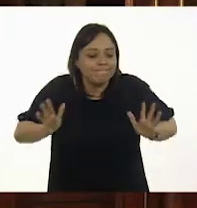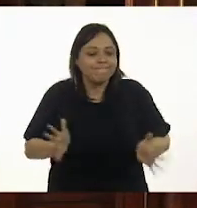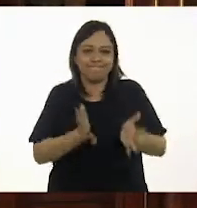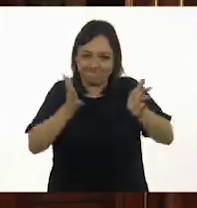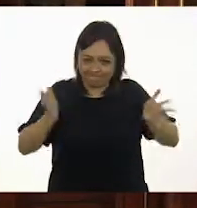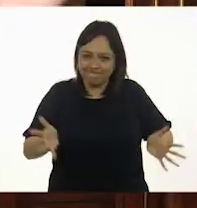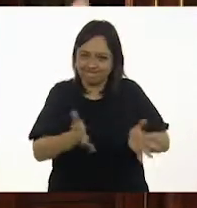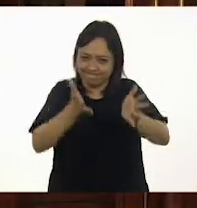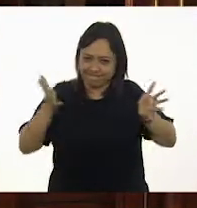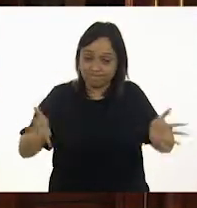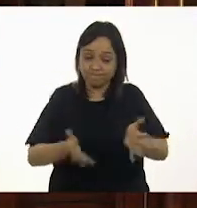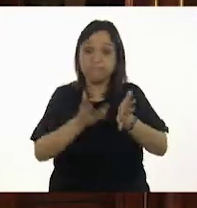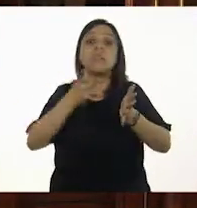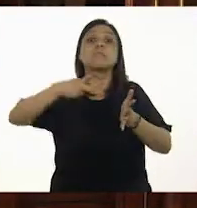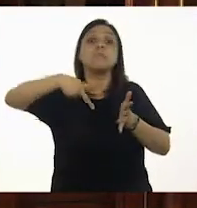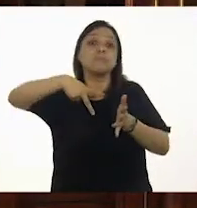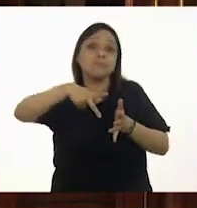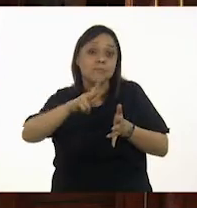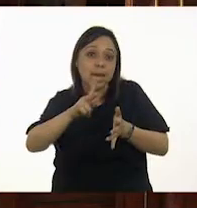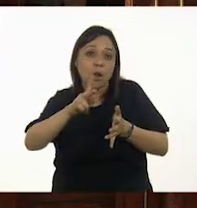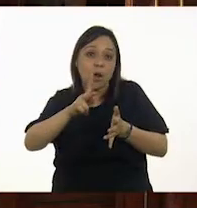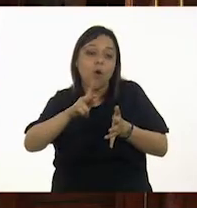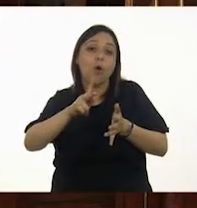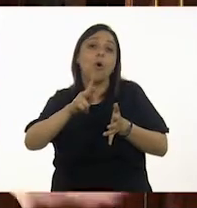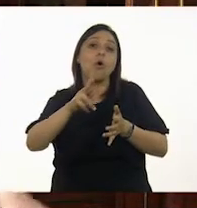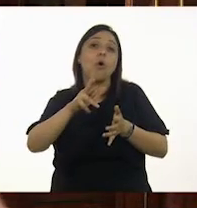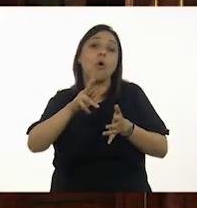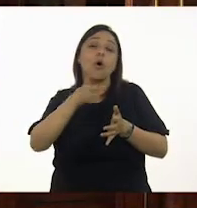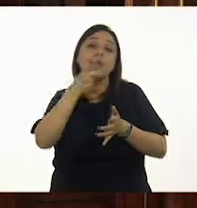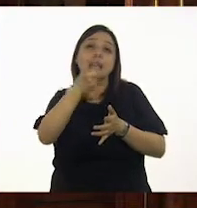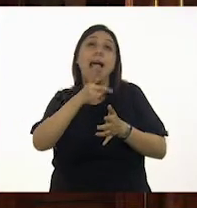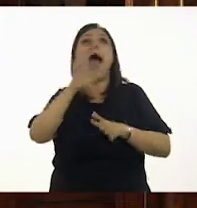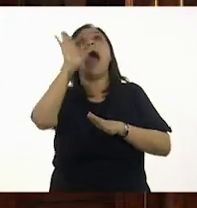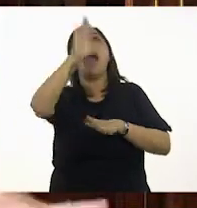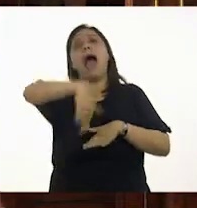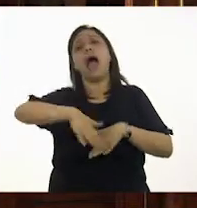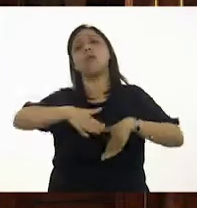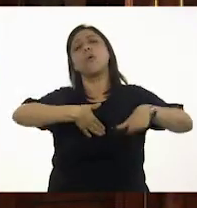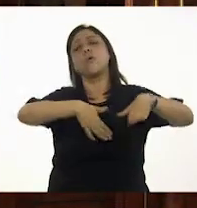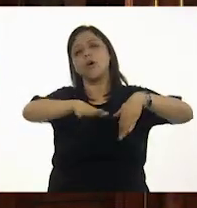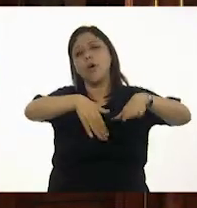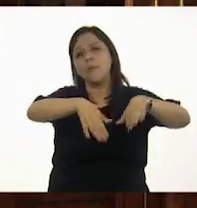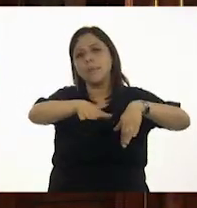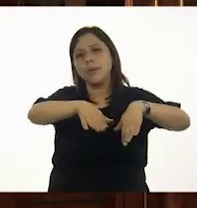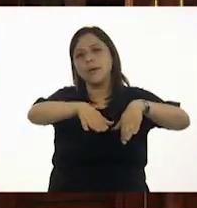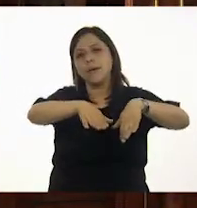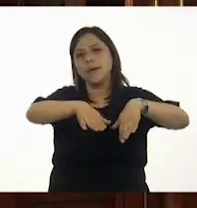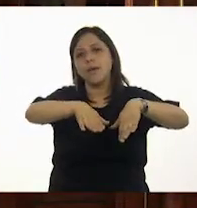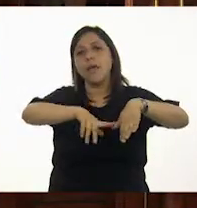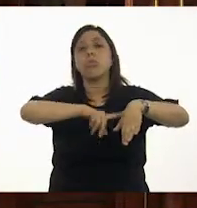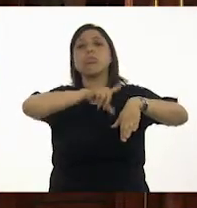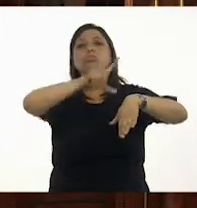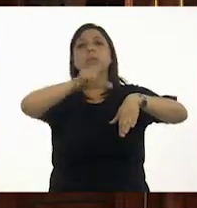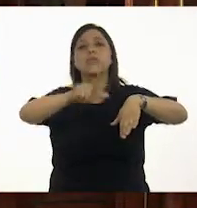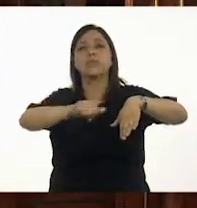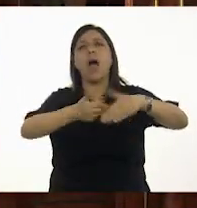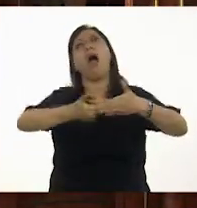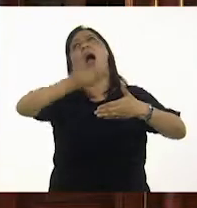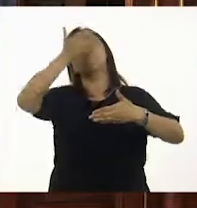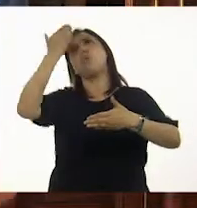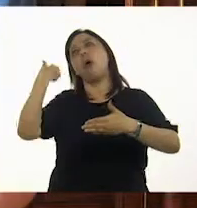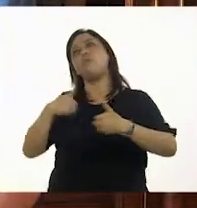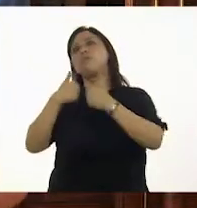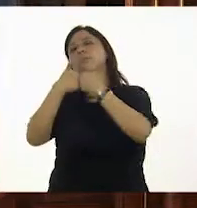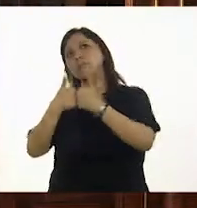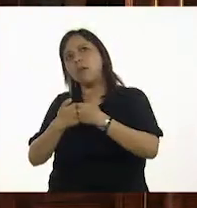Lo que sí es muy chistoso, es, ay, cuando caminen. Y ya cuando caminan, ay, como cuando se quedaba quietecito. Y ya luego